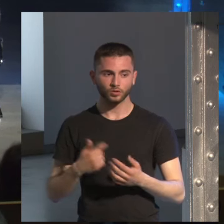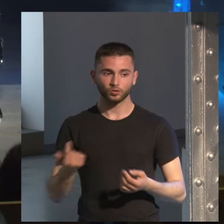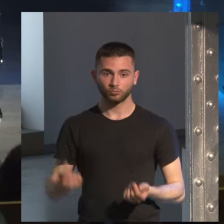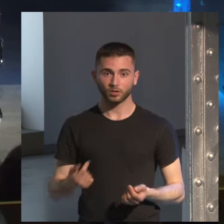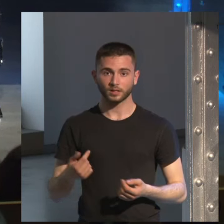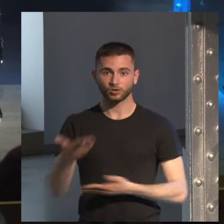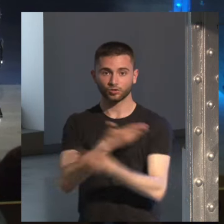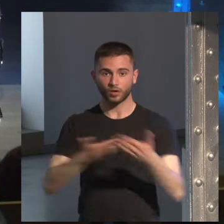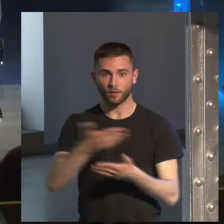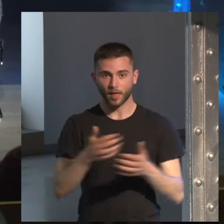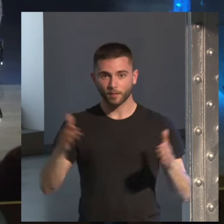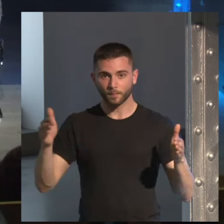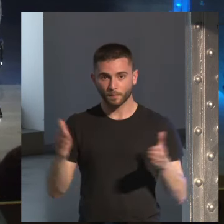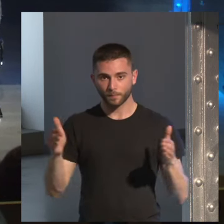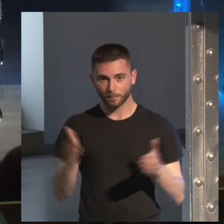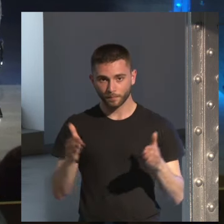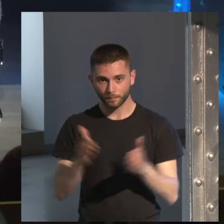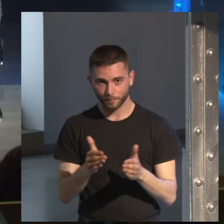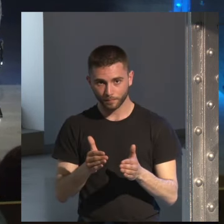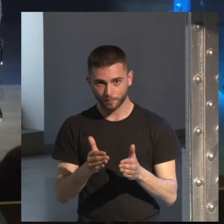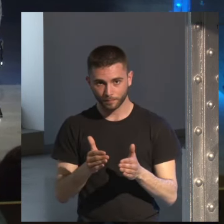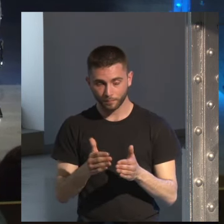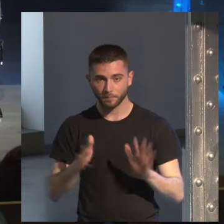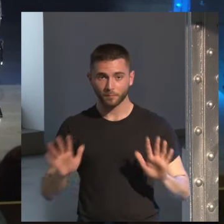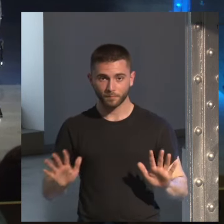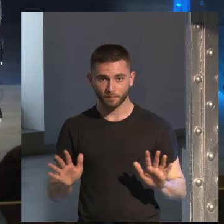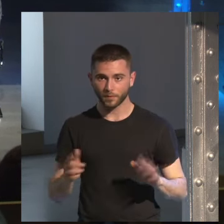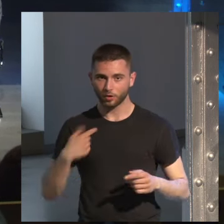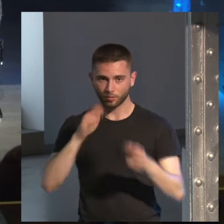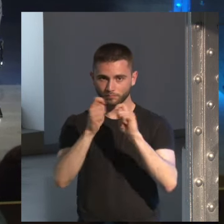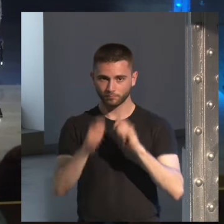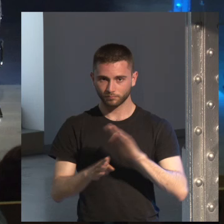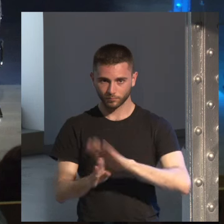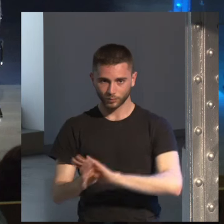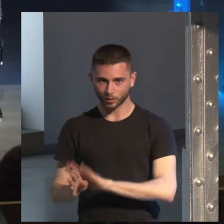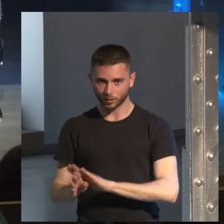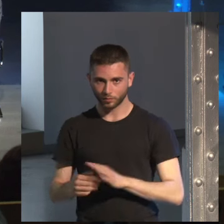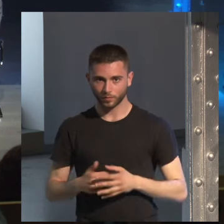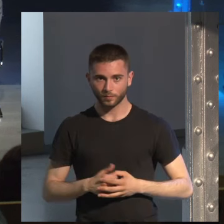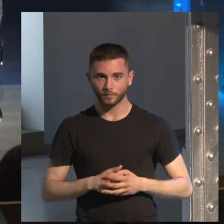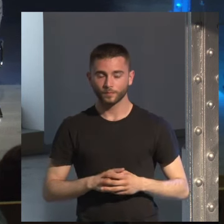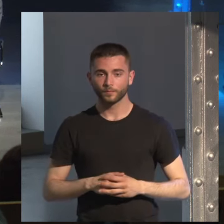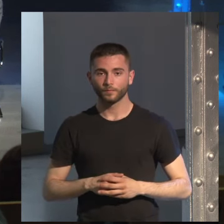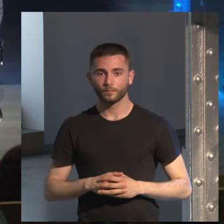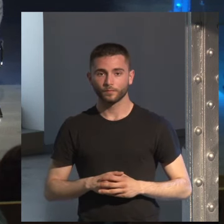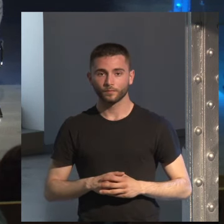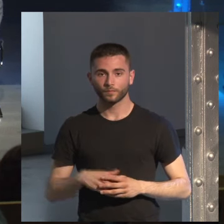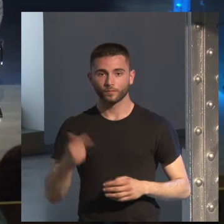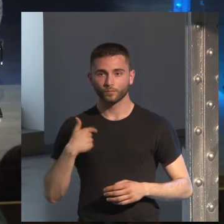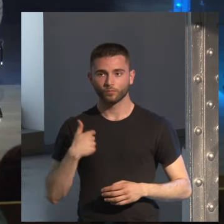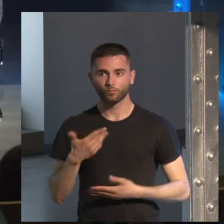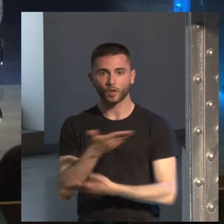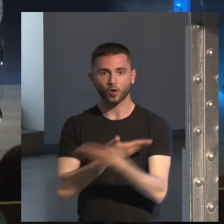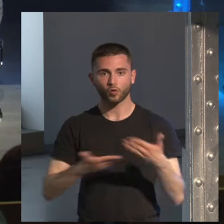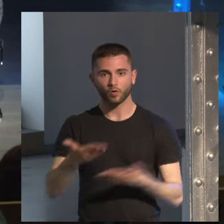número de colaboraciones fijas que que sostenía pero sigo haciendo periodismo eh me quedé solamente con una colaboración